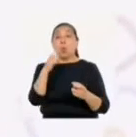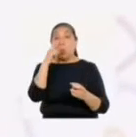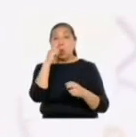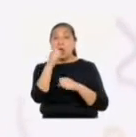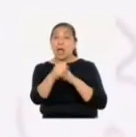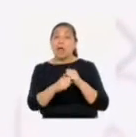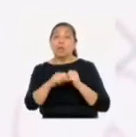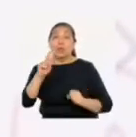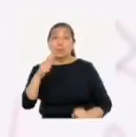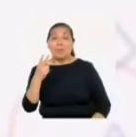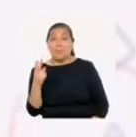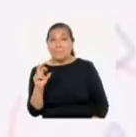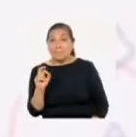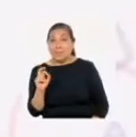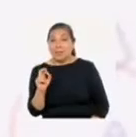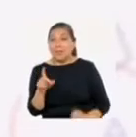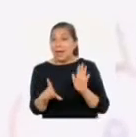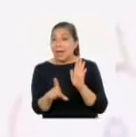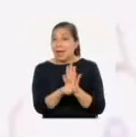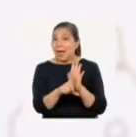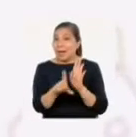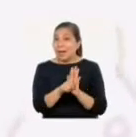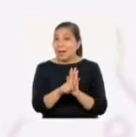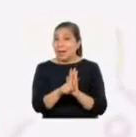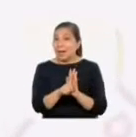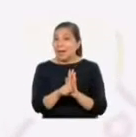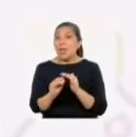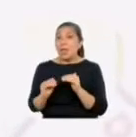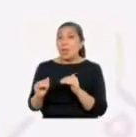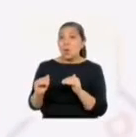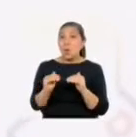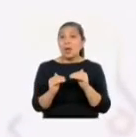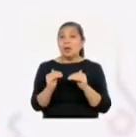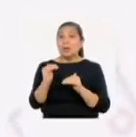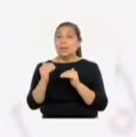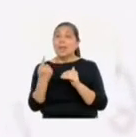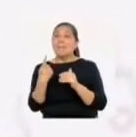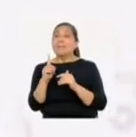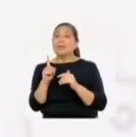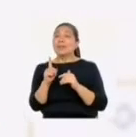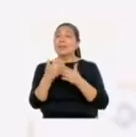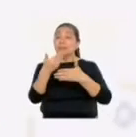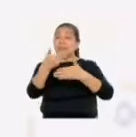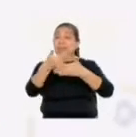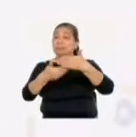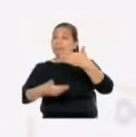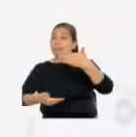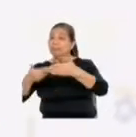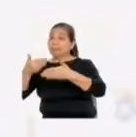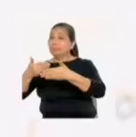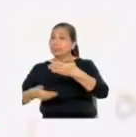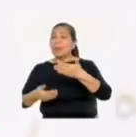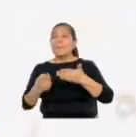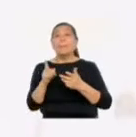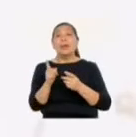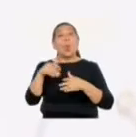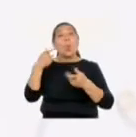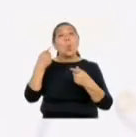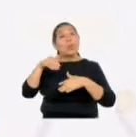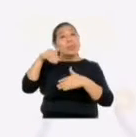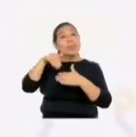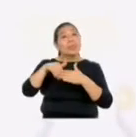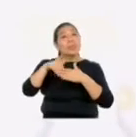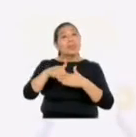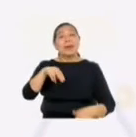en junio de 2020 la ley que establece la paridad y alternancia en las listas de candidatos en las